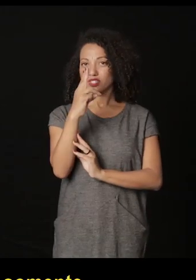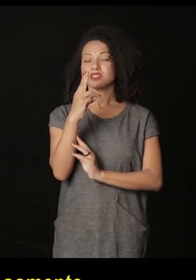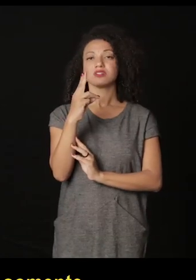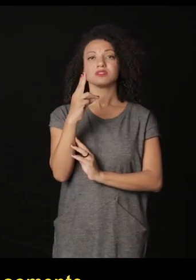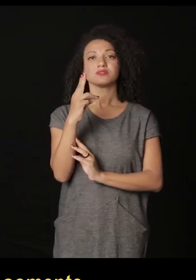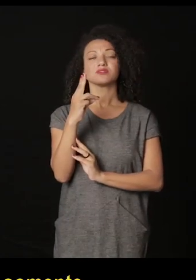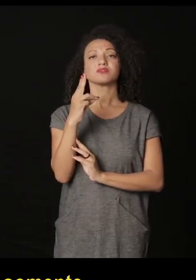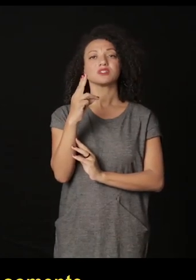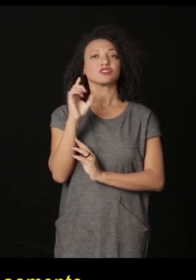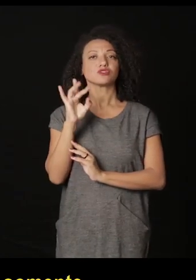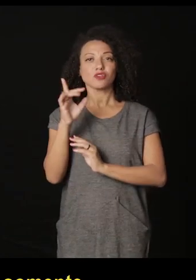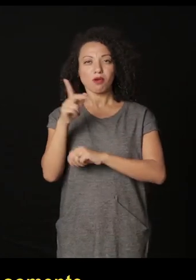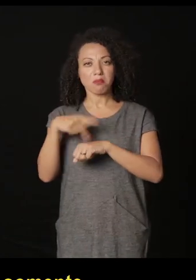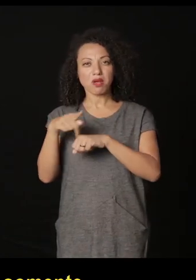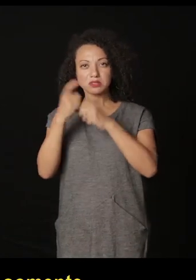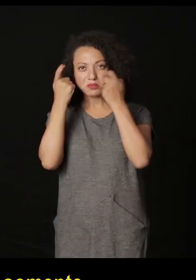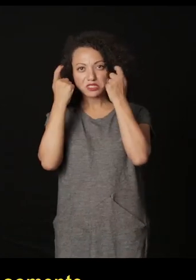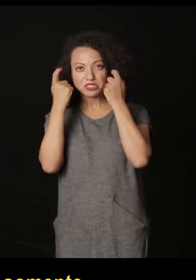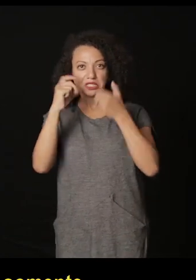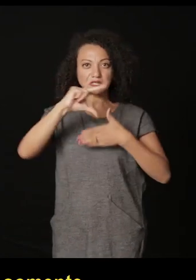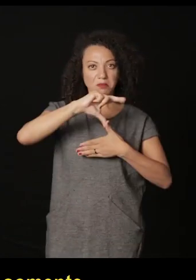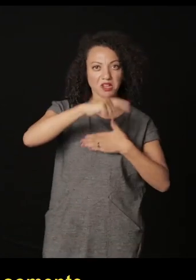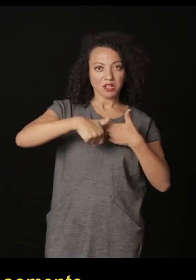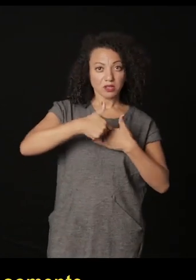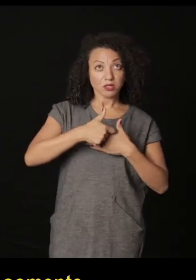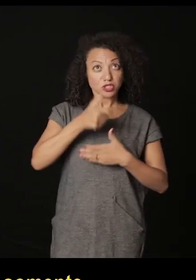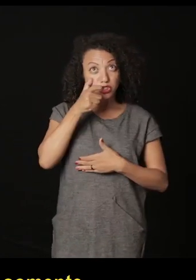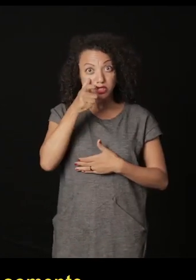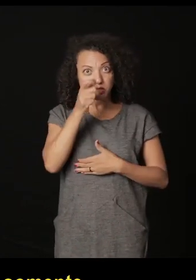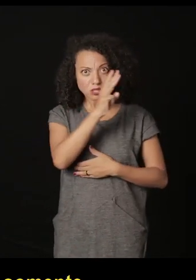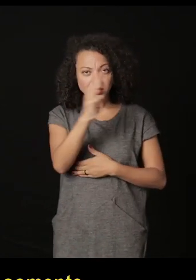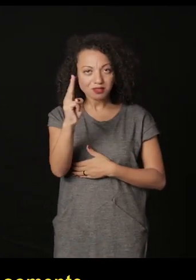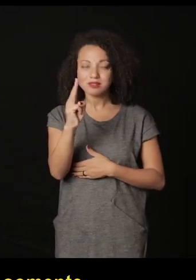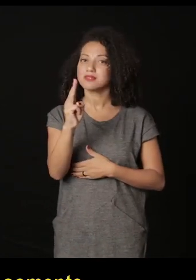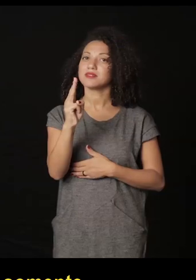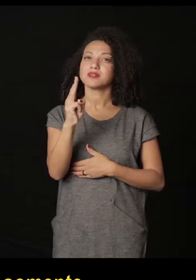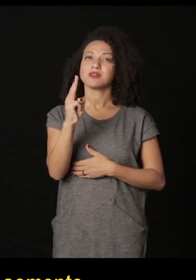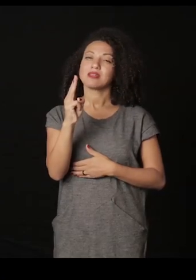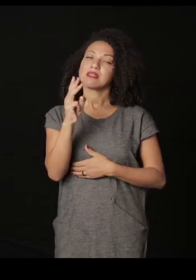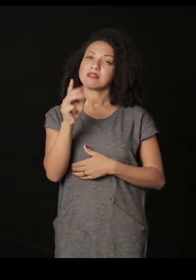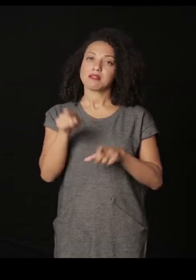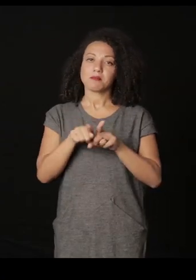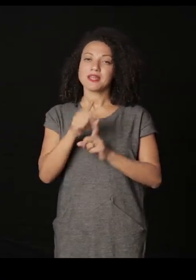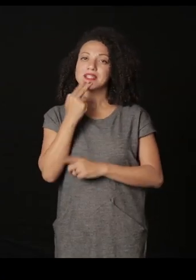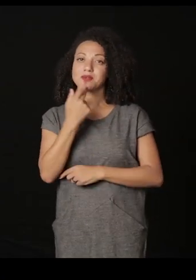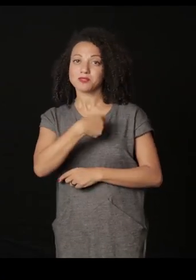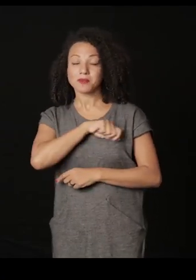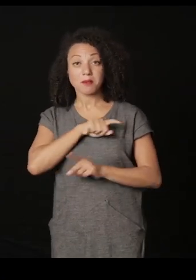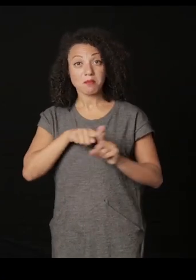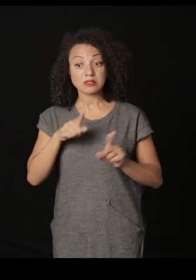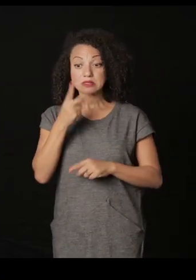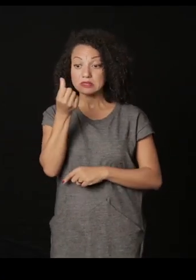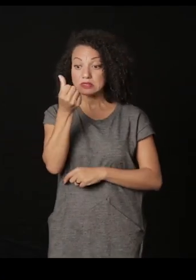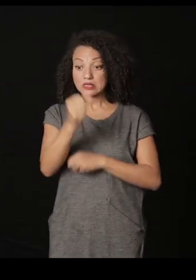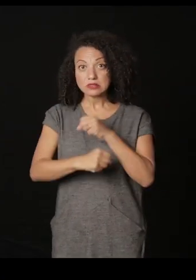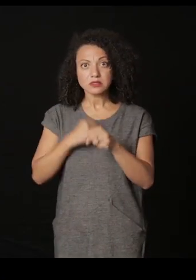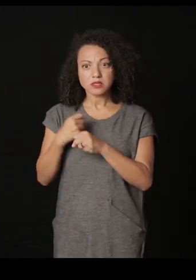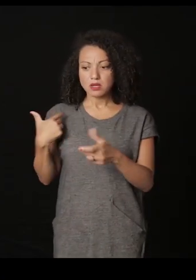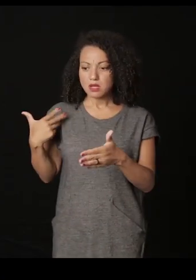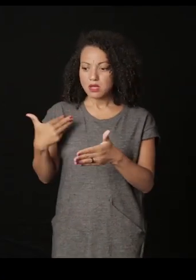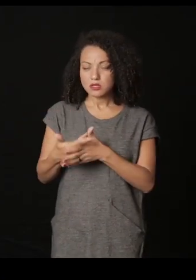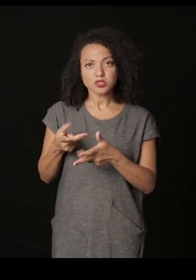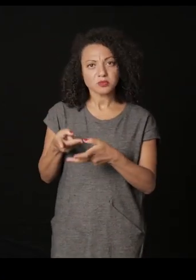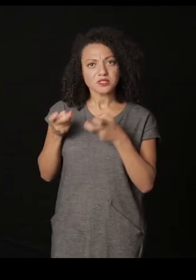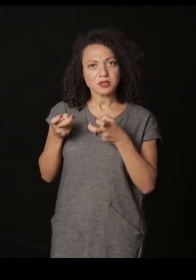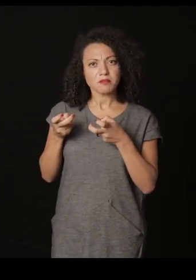pensábamos que bueno iba a ser consultado únicamente por mexicanos América Latina habla hispana y nos damos cuenta